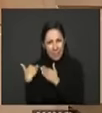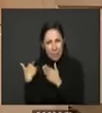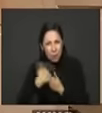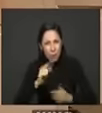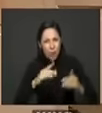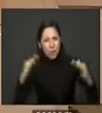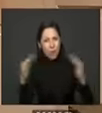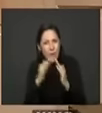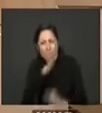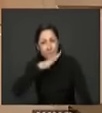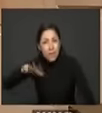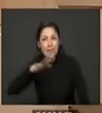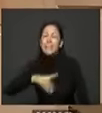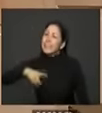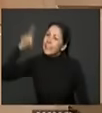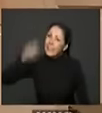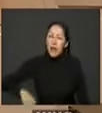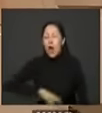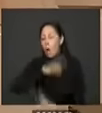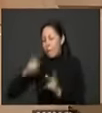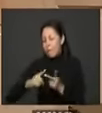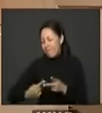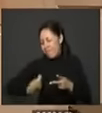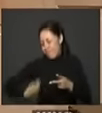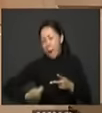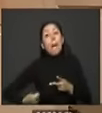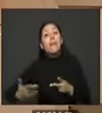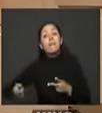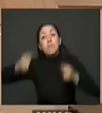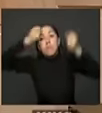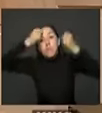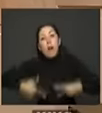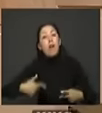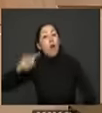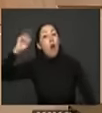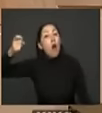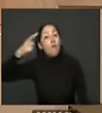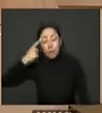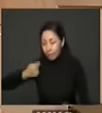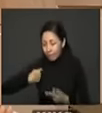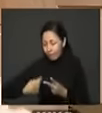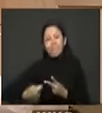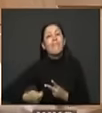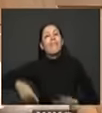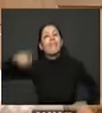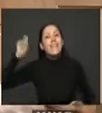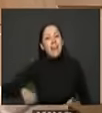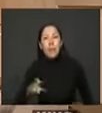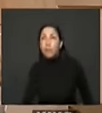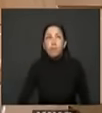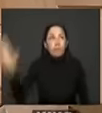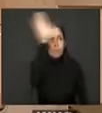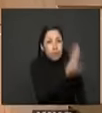100% señor ministro de hacienda el gobierno nacional a esos municipios ojalá toda Colombia